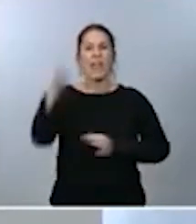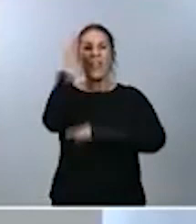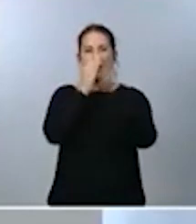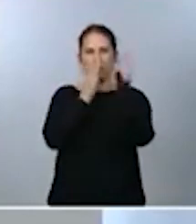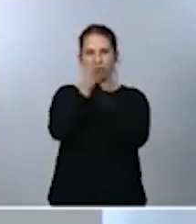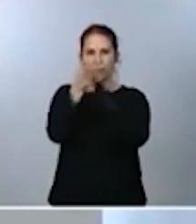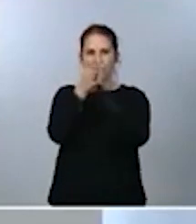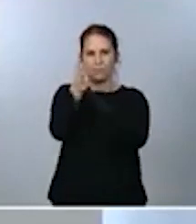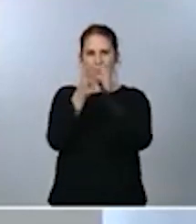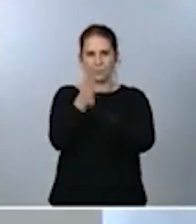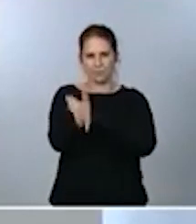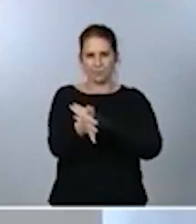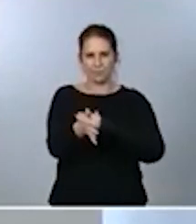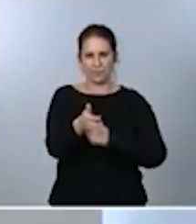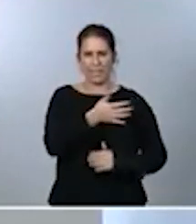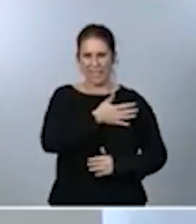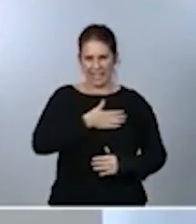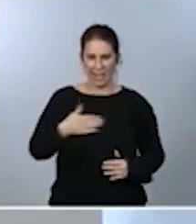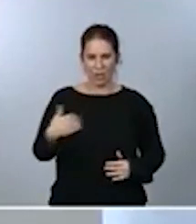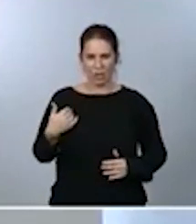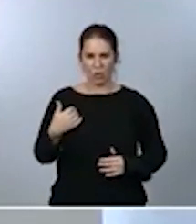ilustrar esta afirmación